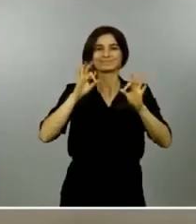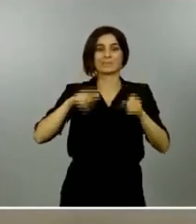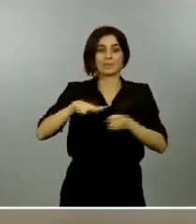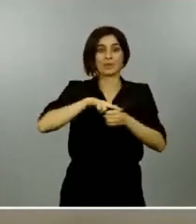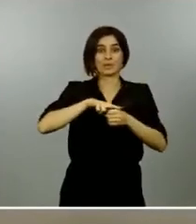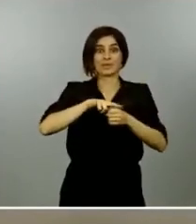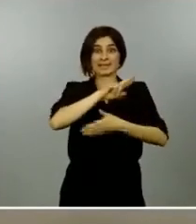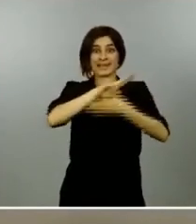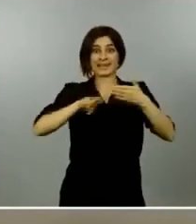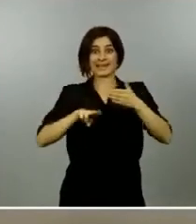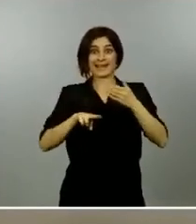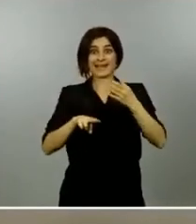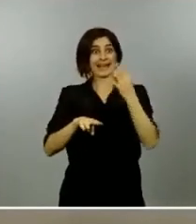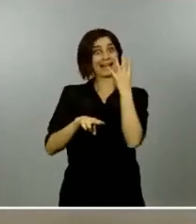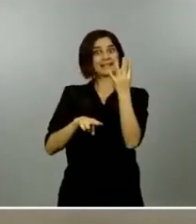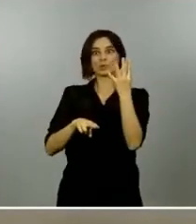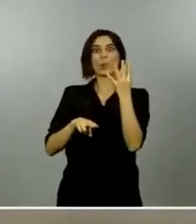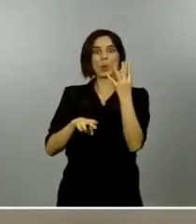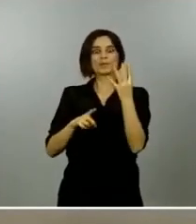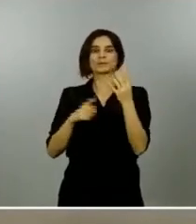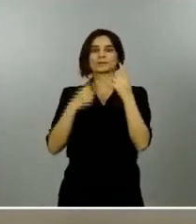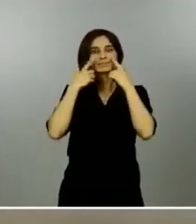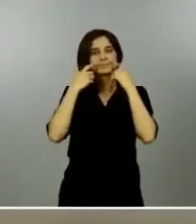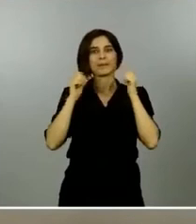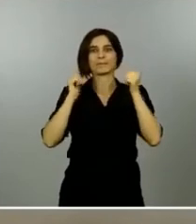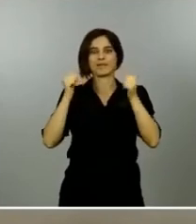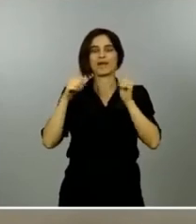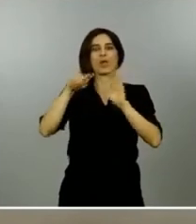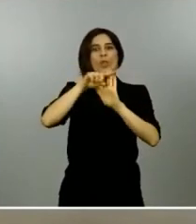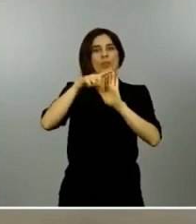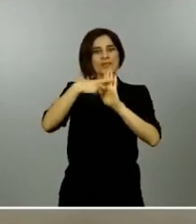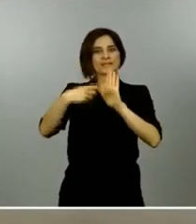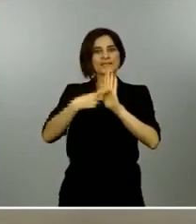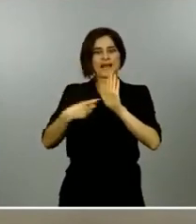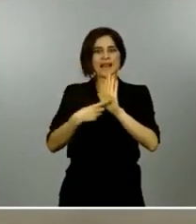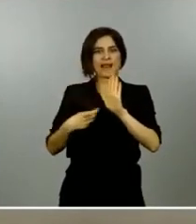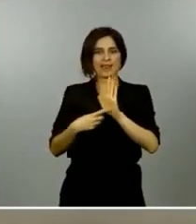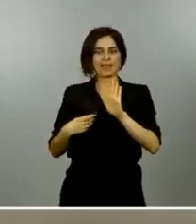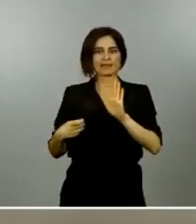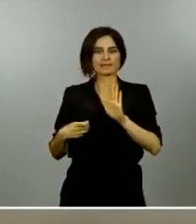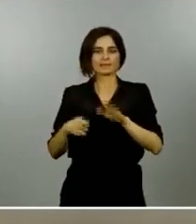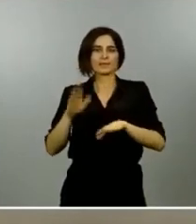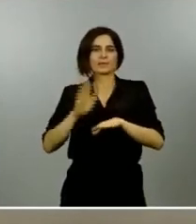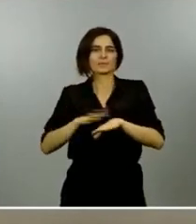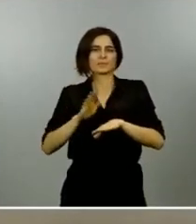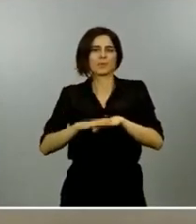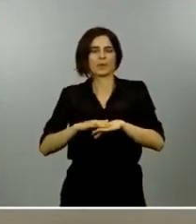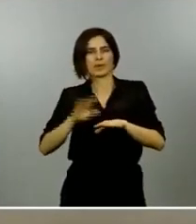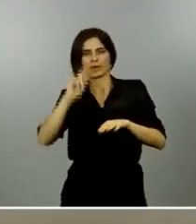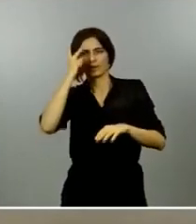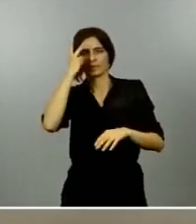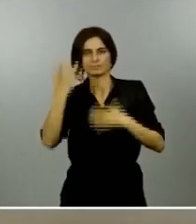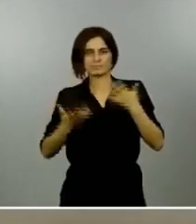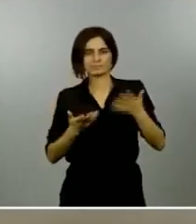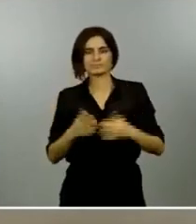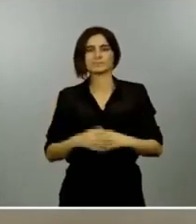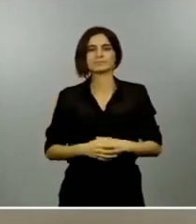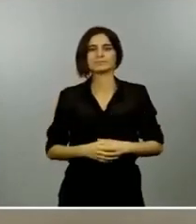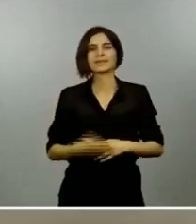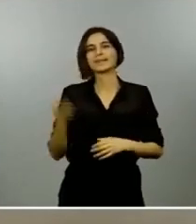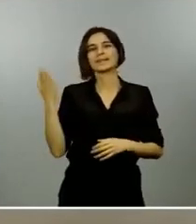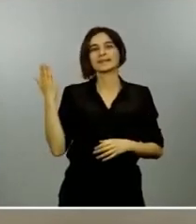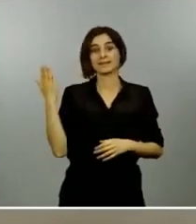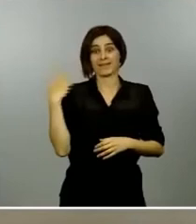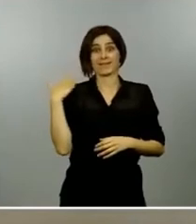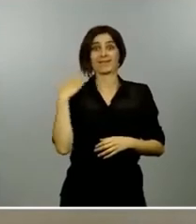avanzado en la desescalada también tiene otra pregunta sobre la desescalada acaba de referirse en su discurso que va a haber